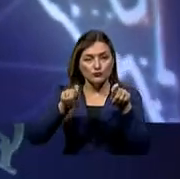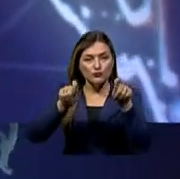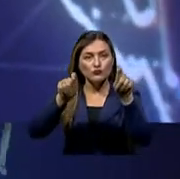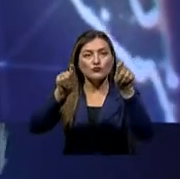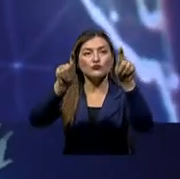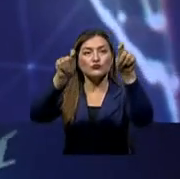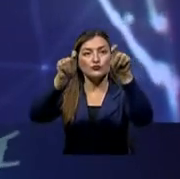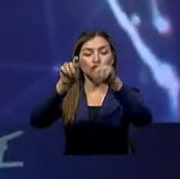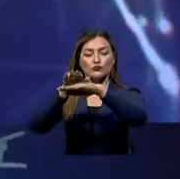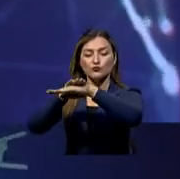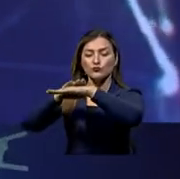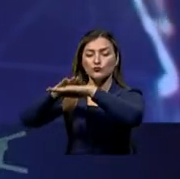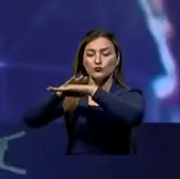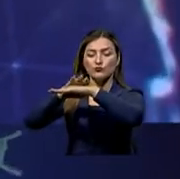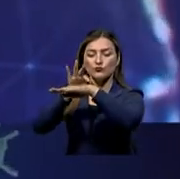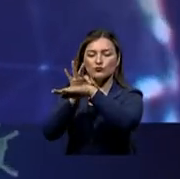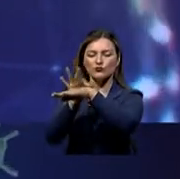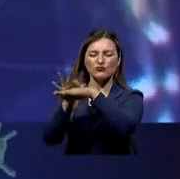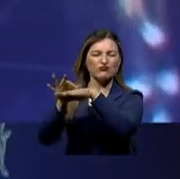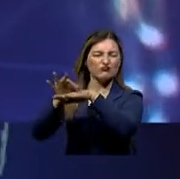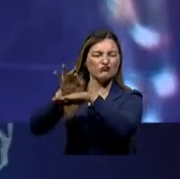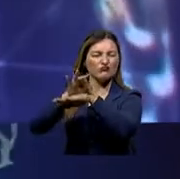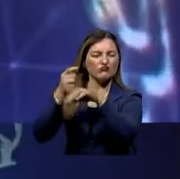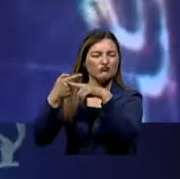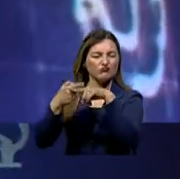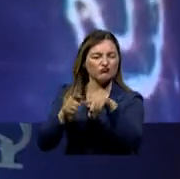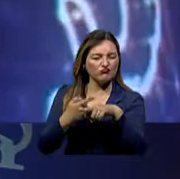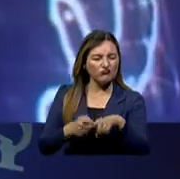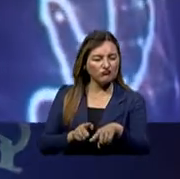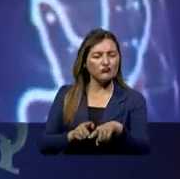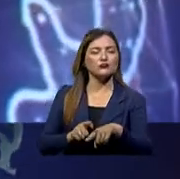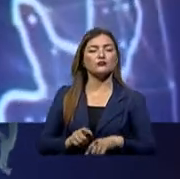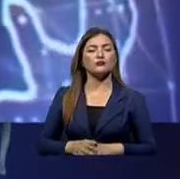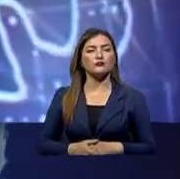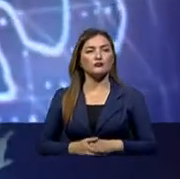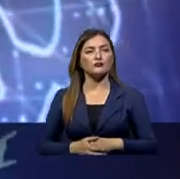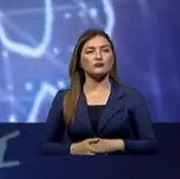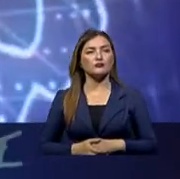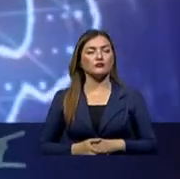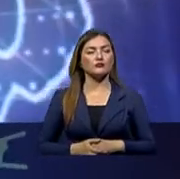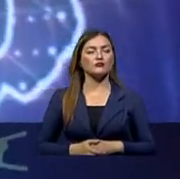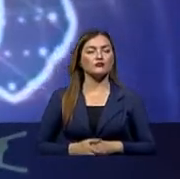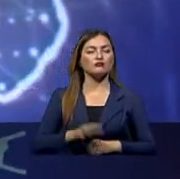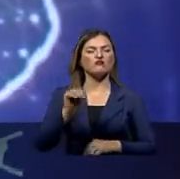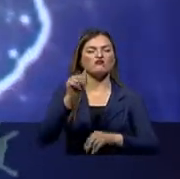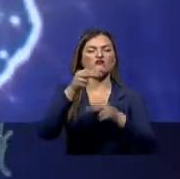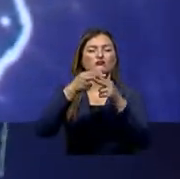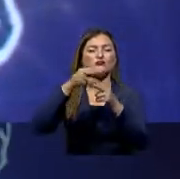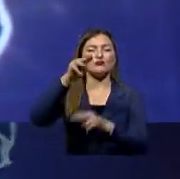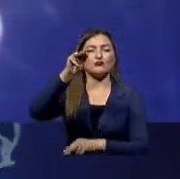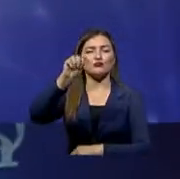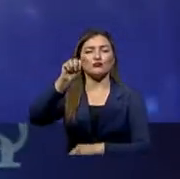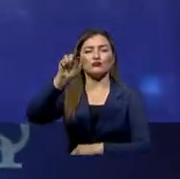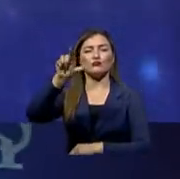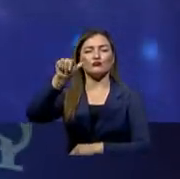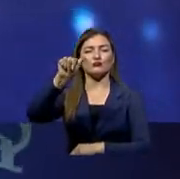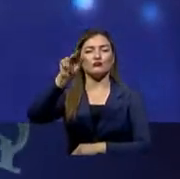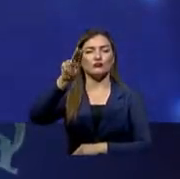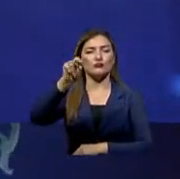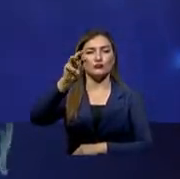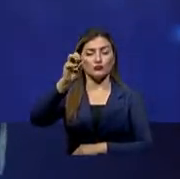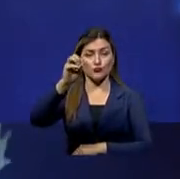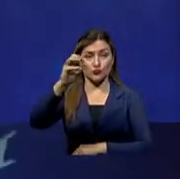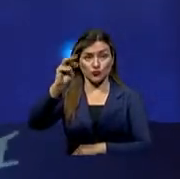ya sea un carcinoma de células basales, un carcinoma de células escamosas o el famoso melanoma maligno de piel. Aquellos